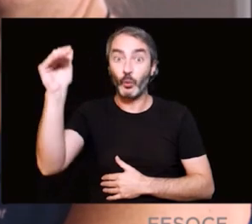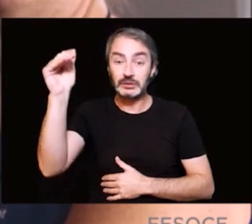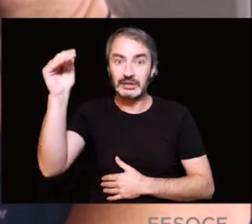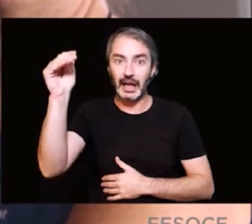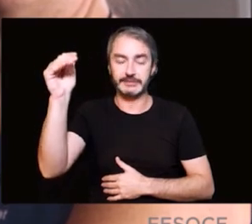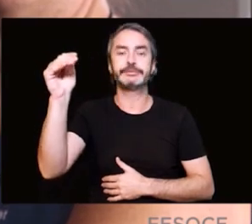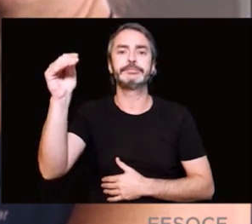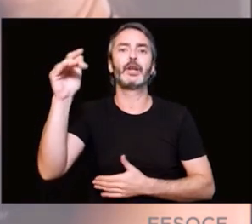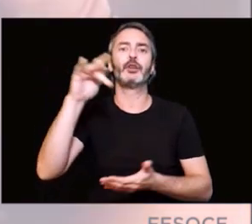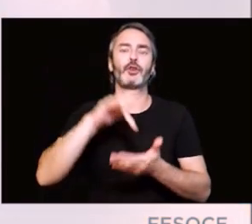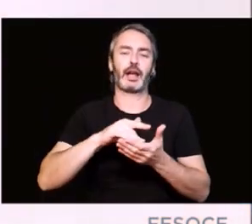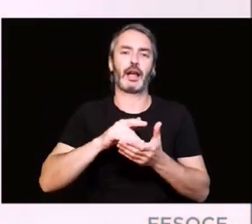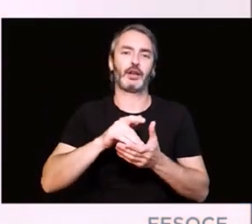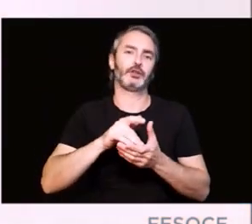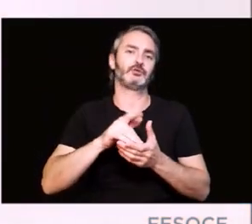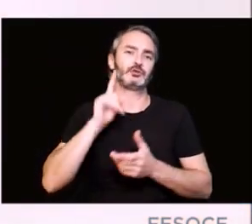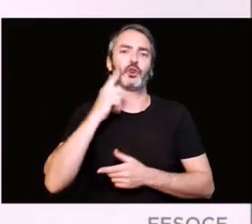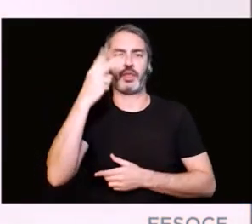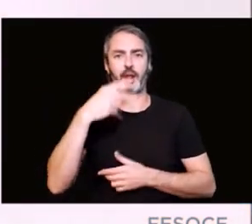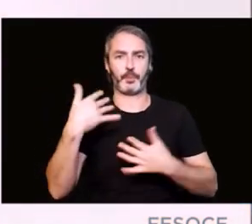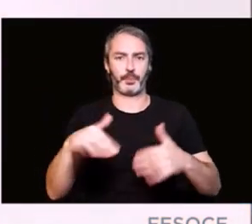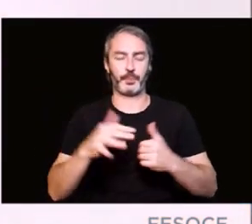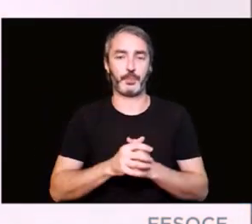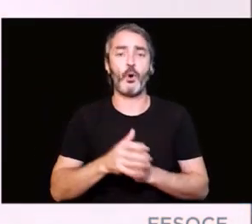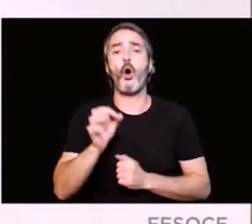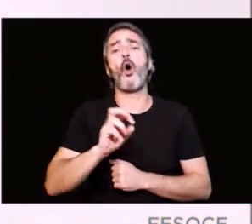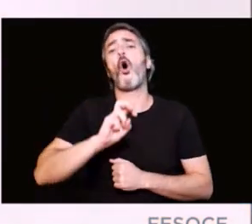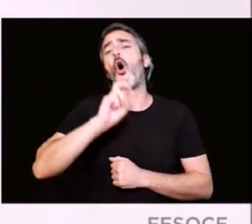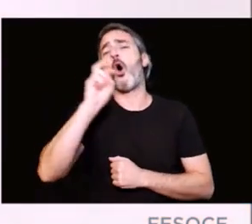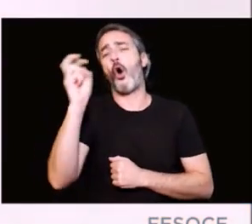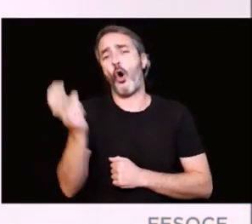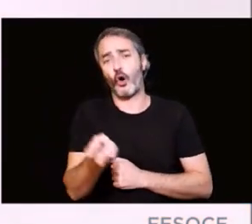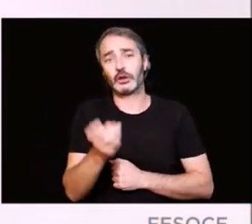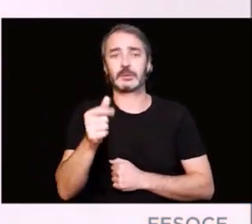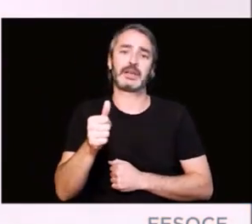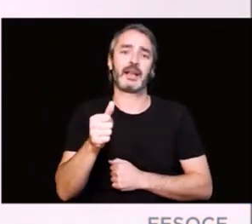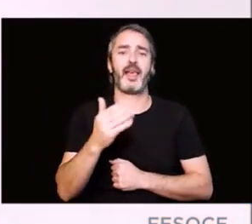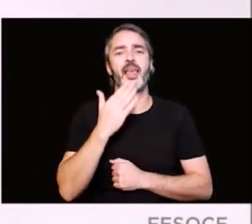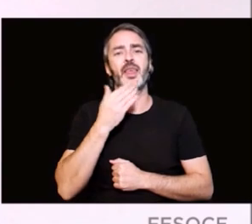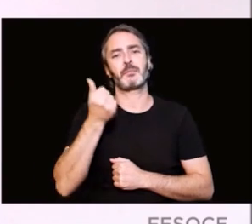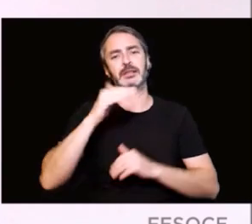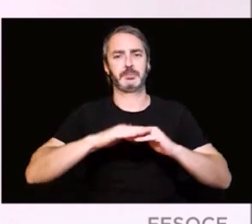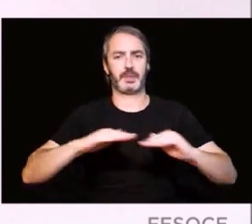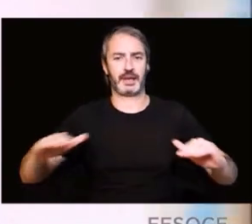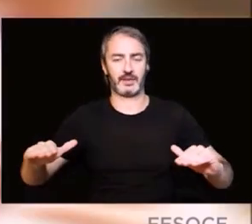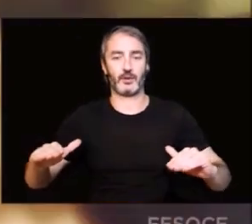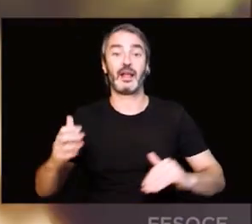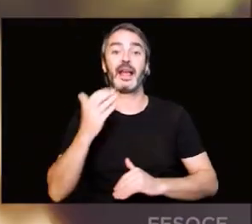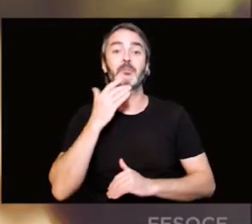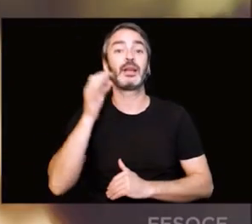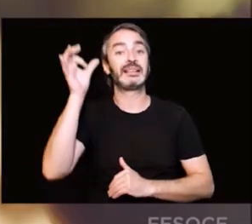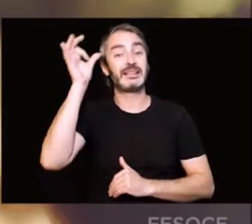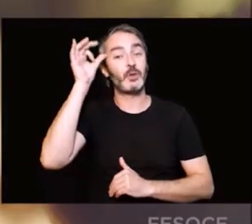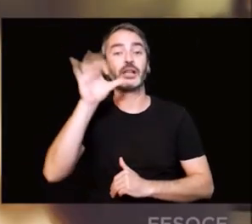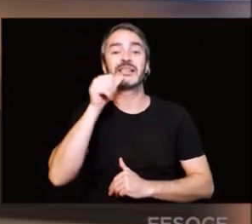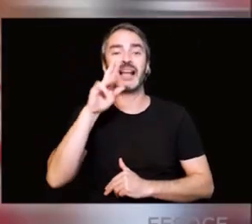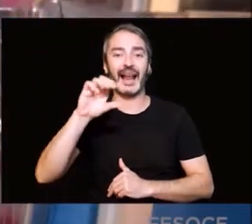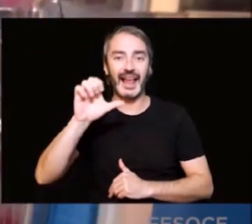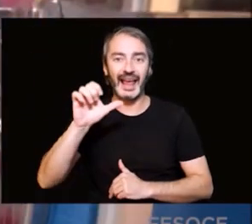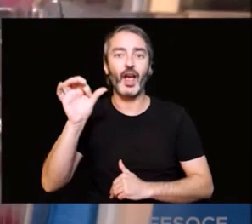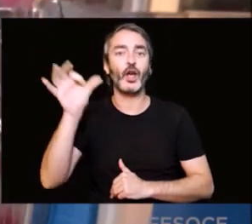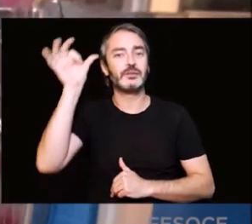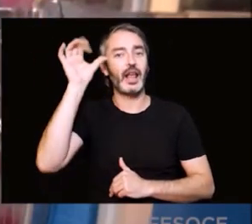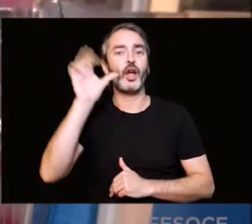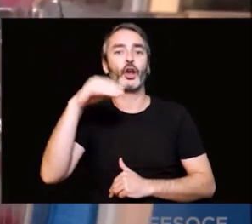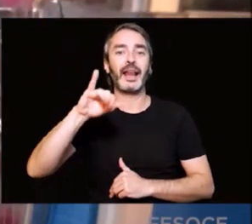sordoceguera. Pero podría hablaros también, por ejemplo, de muchas otras que se desarrollan en edades más tempranas. Como el síndrome de Charge, el